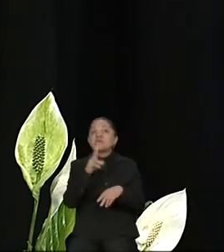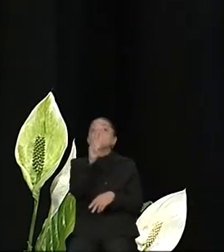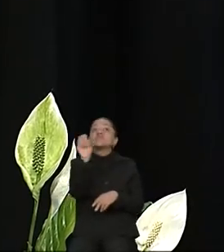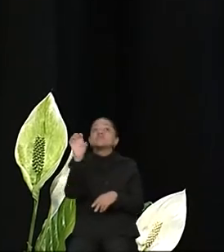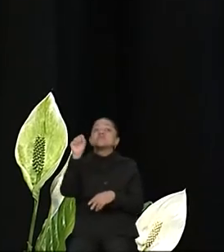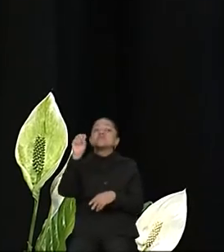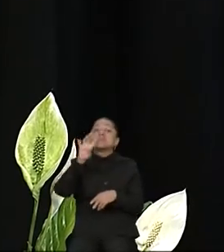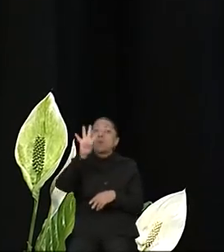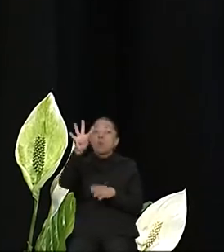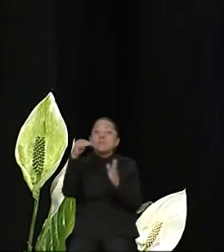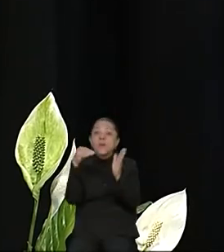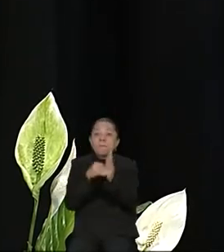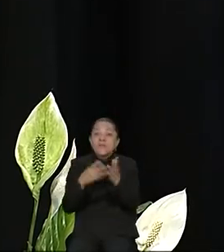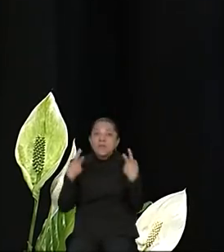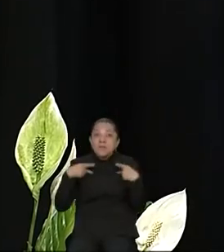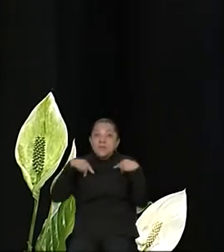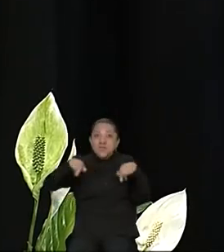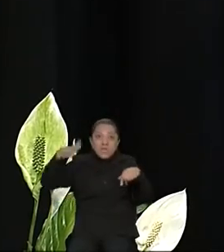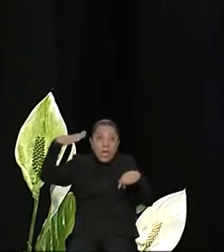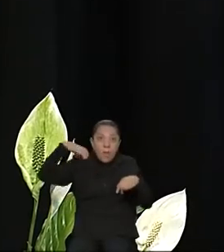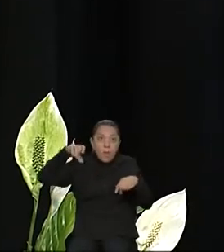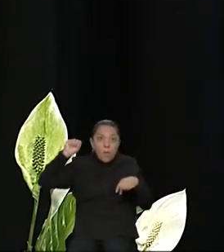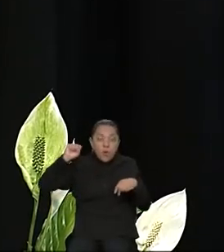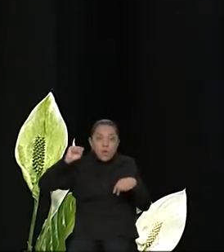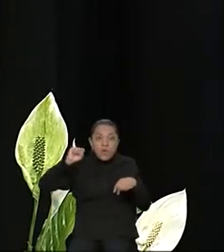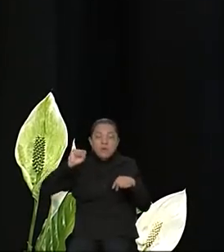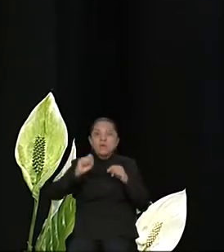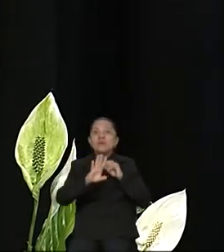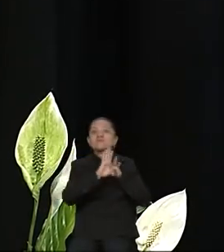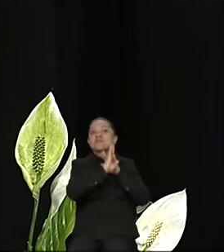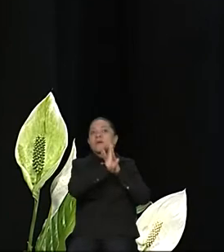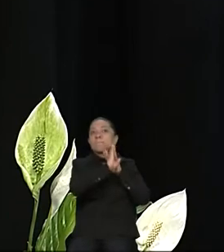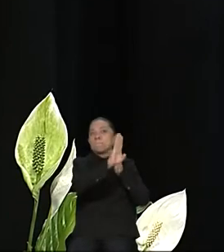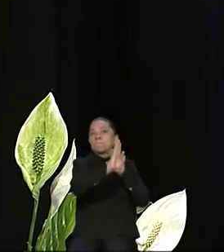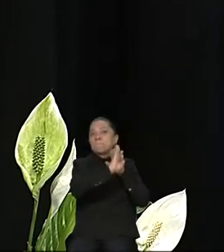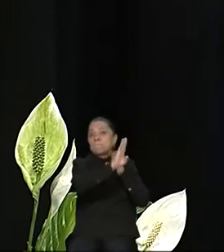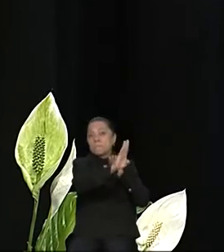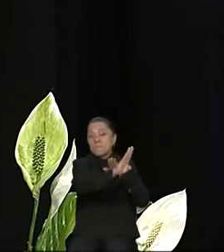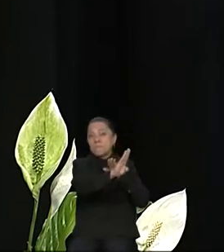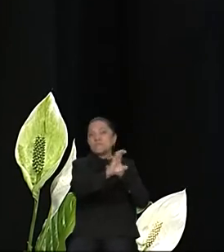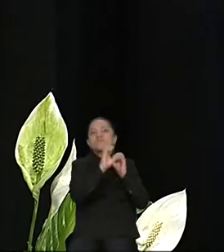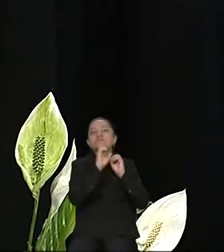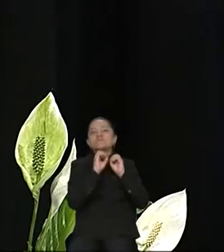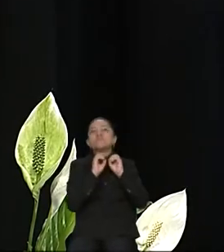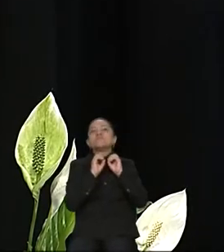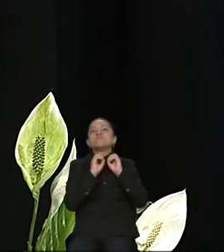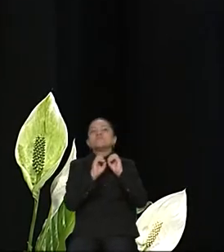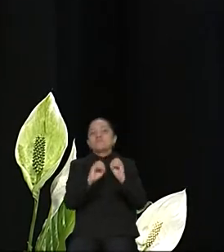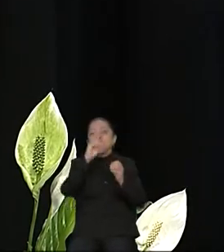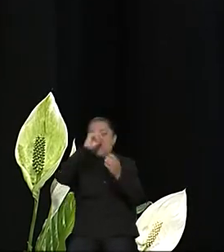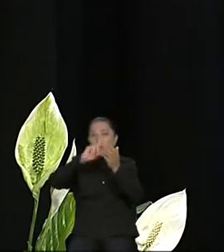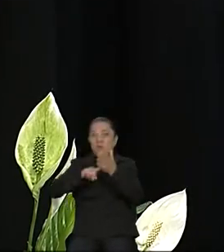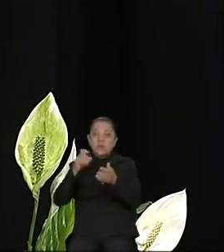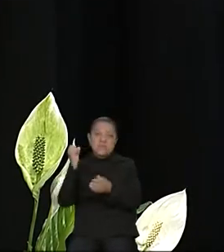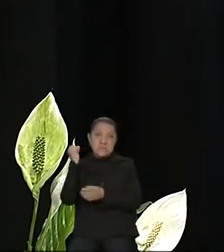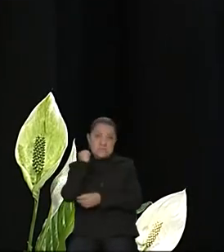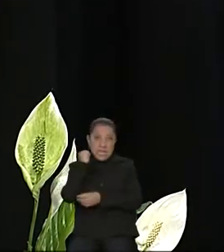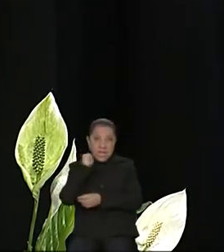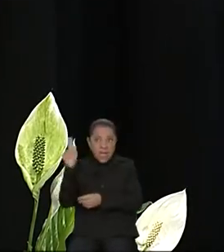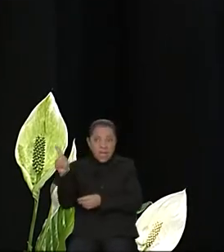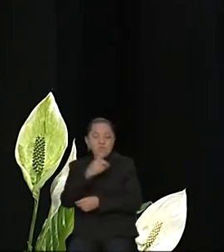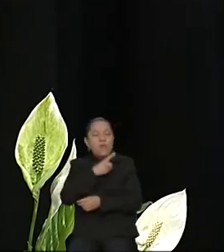morelenses en esta calidad de migrantes y creo que el Senado de la República tiene que trabajar